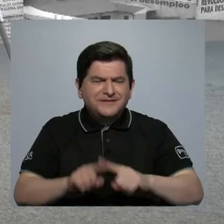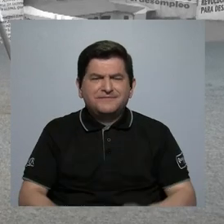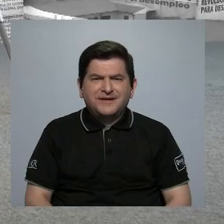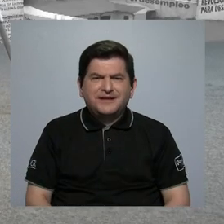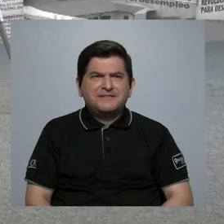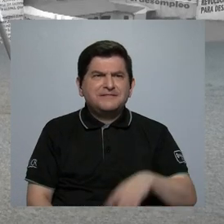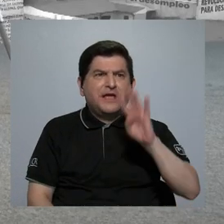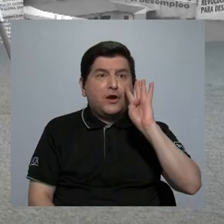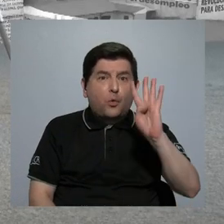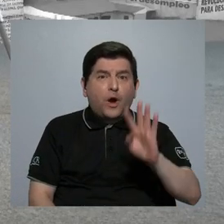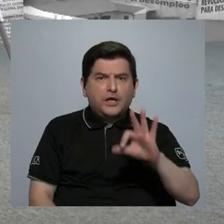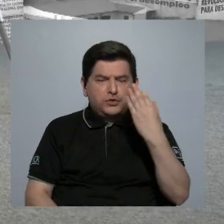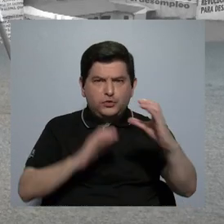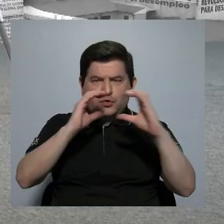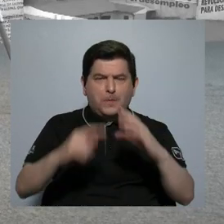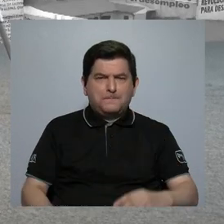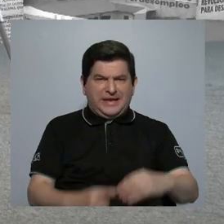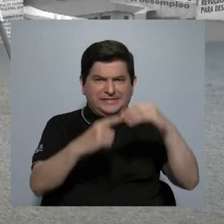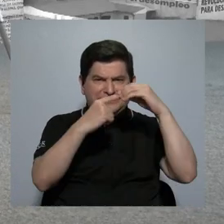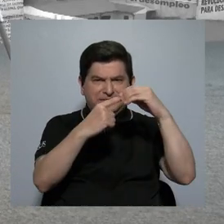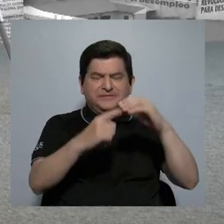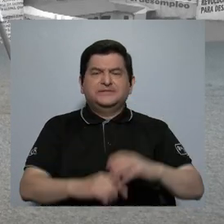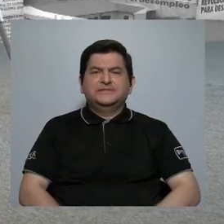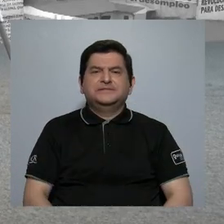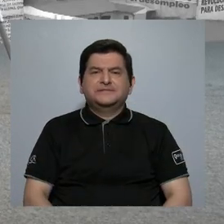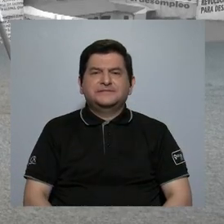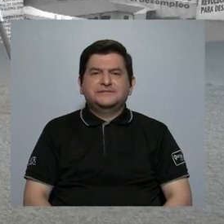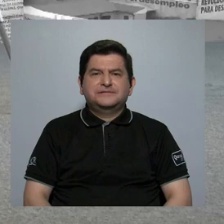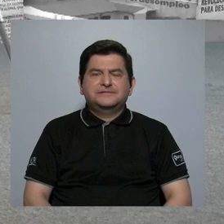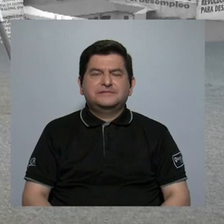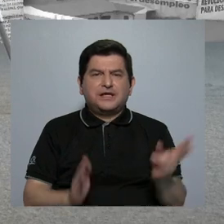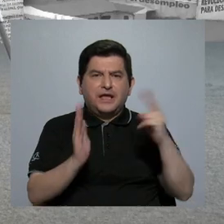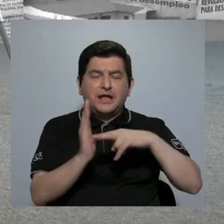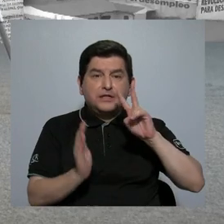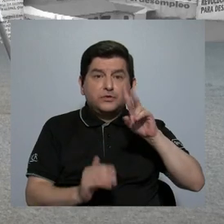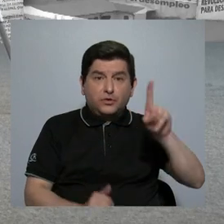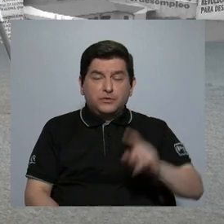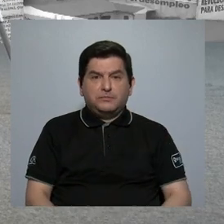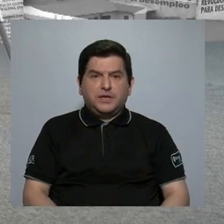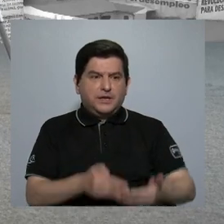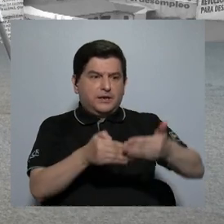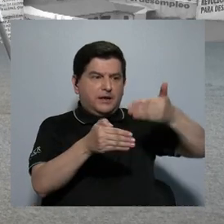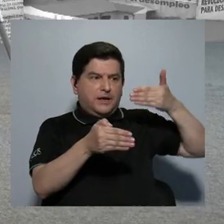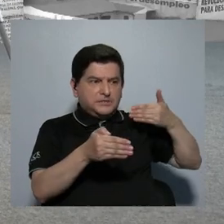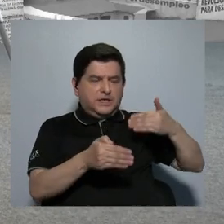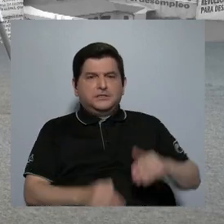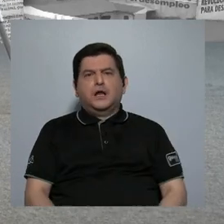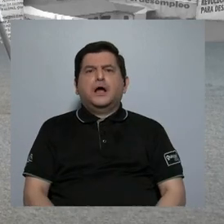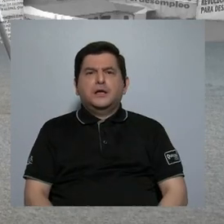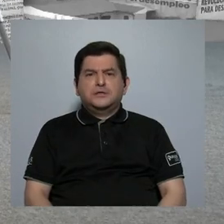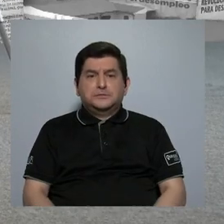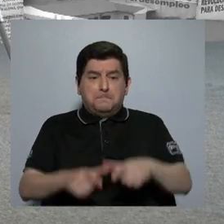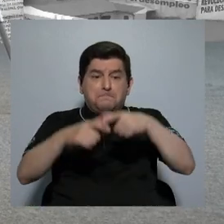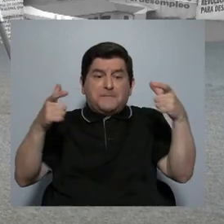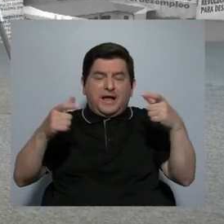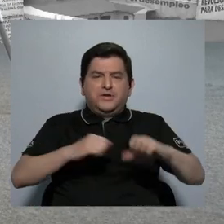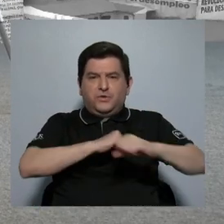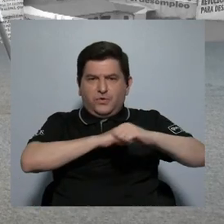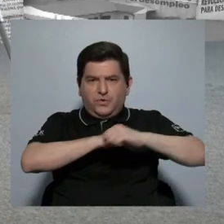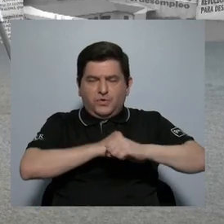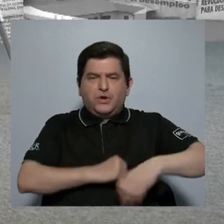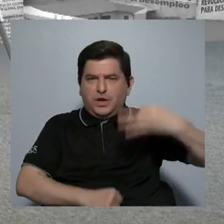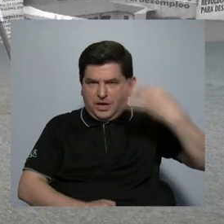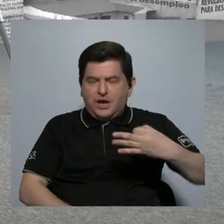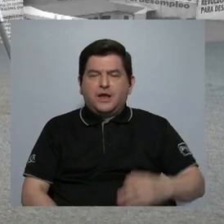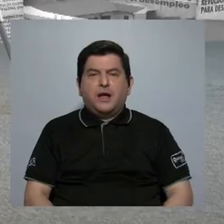cuatro medios, principalmente, que en el 2021 hacia atrás concentraban la pauta.